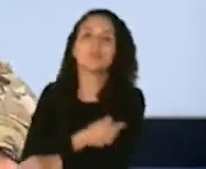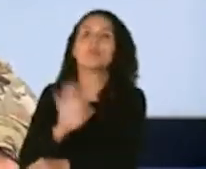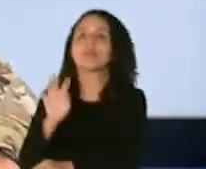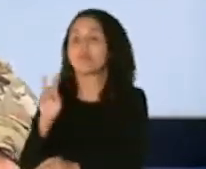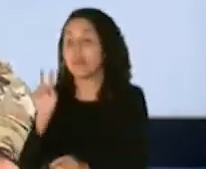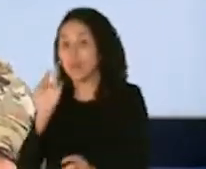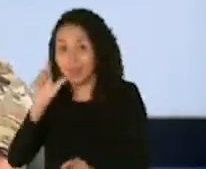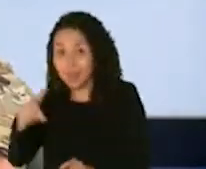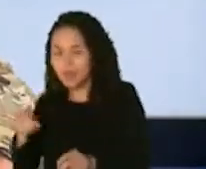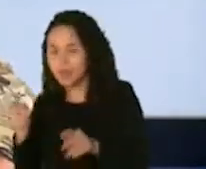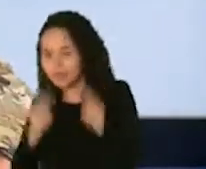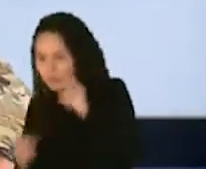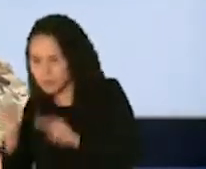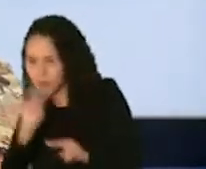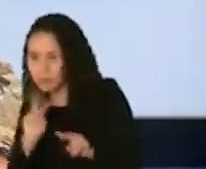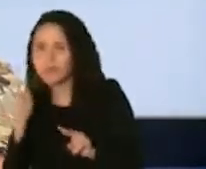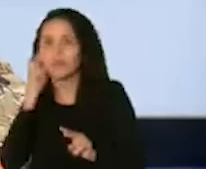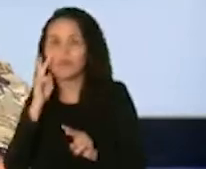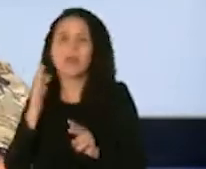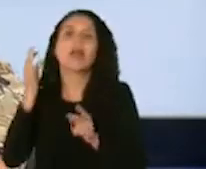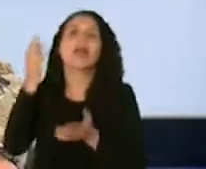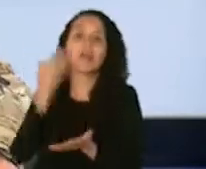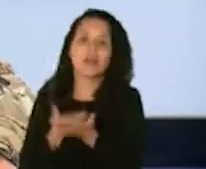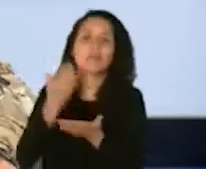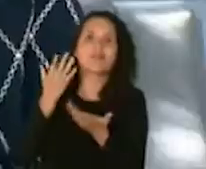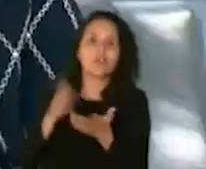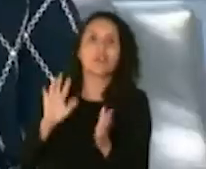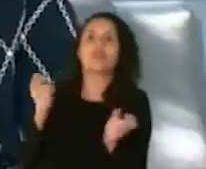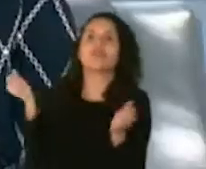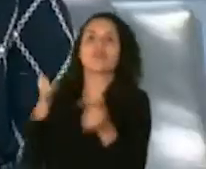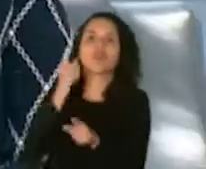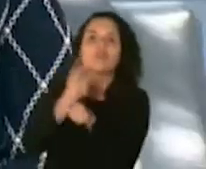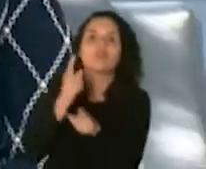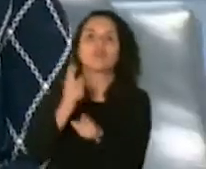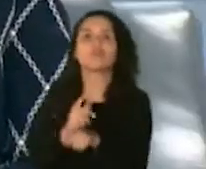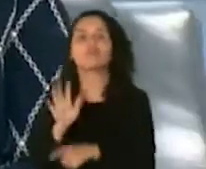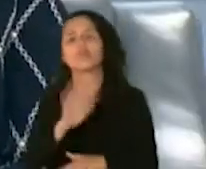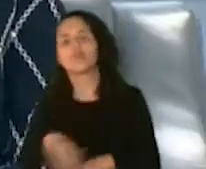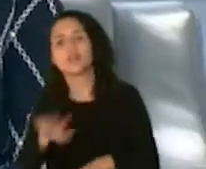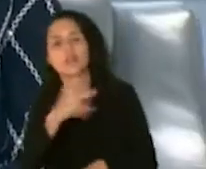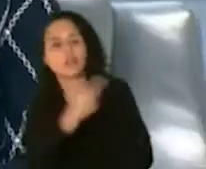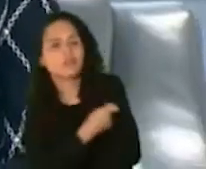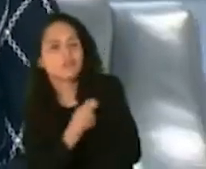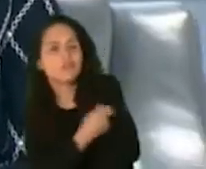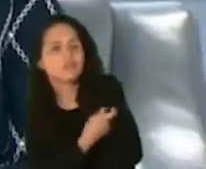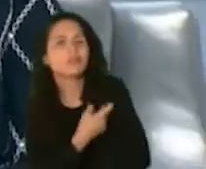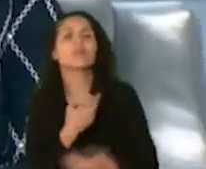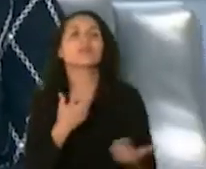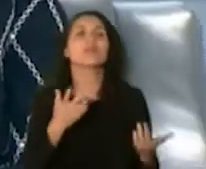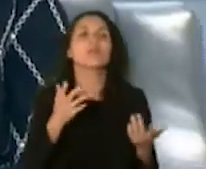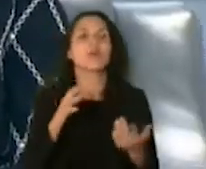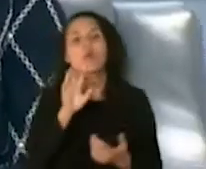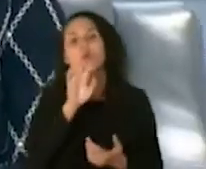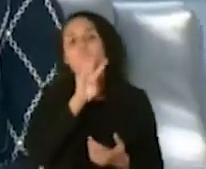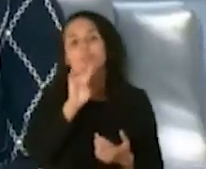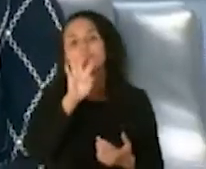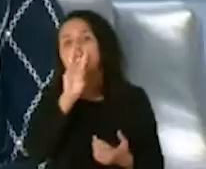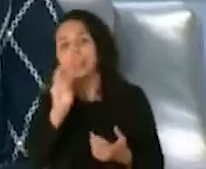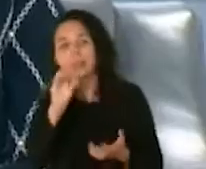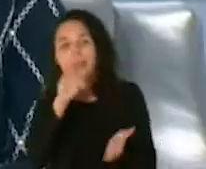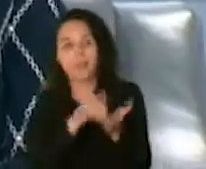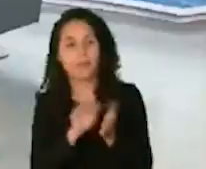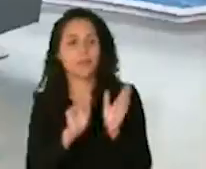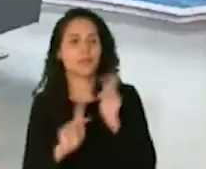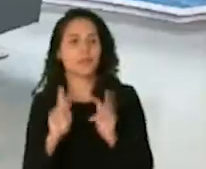asegurarnos de que todo salió correcto. Excelente. O sea, que estamos hablando de que van a vacunar entre 400 a 600 mil personas. ¿En qué periodo?